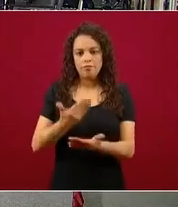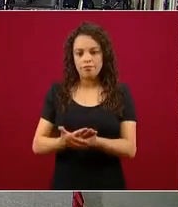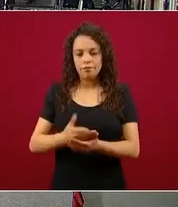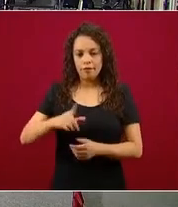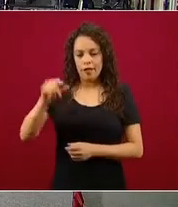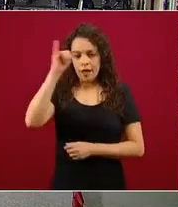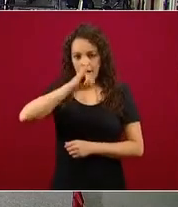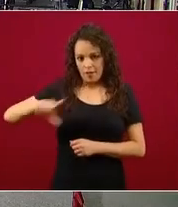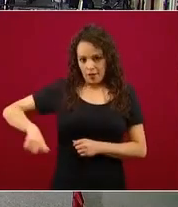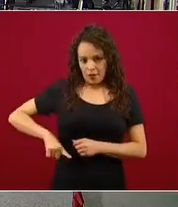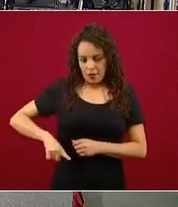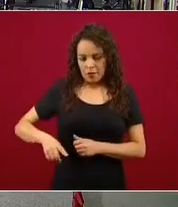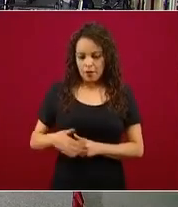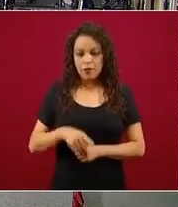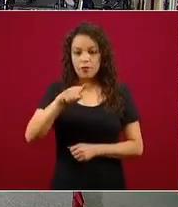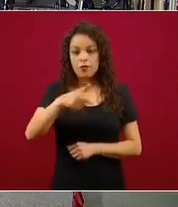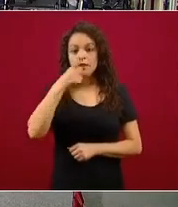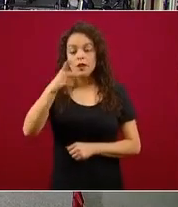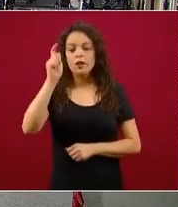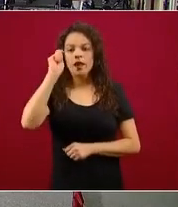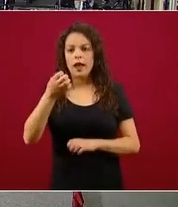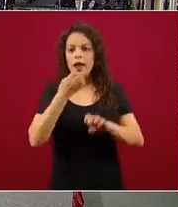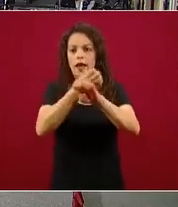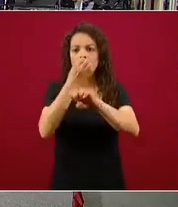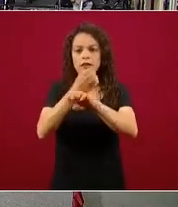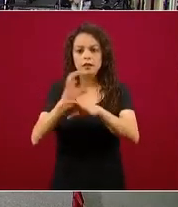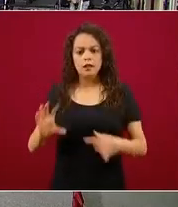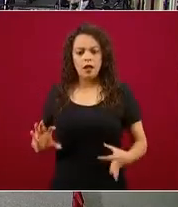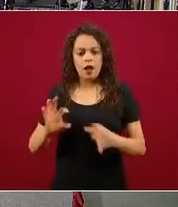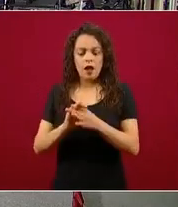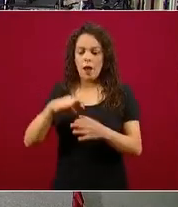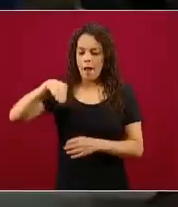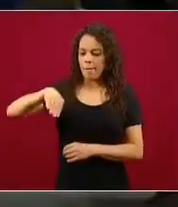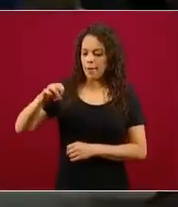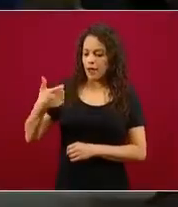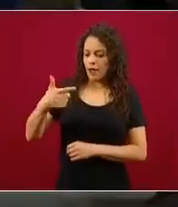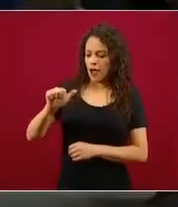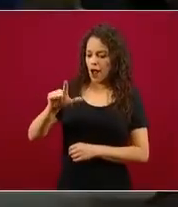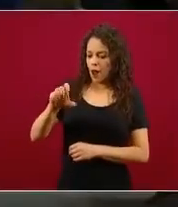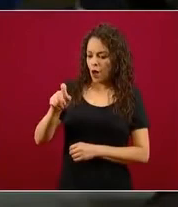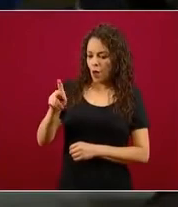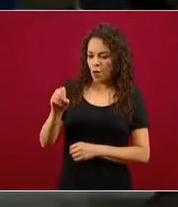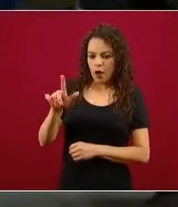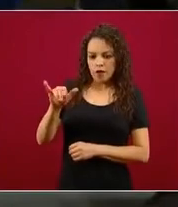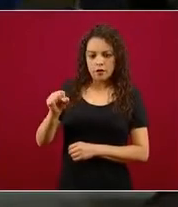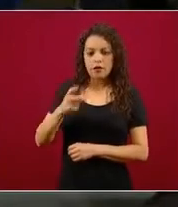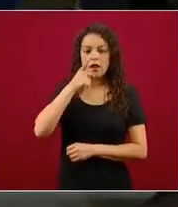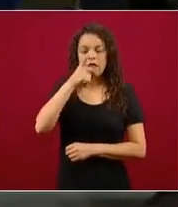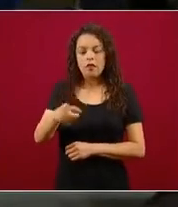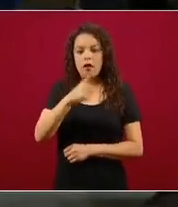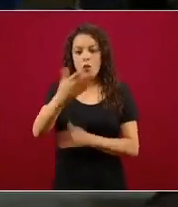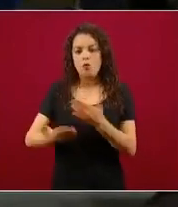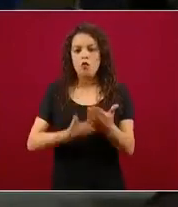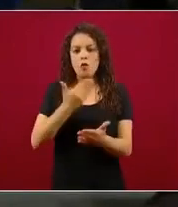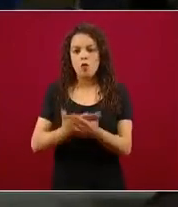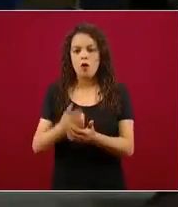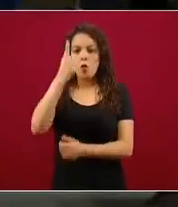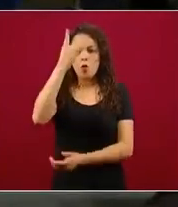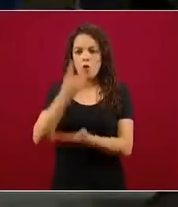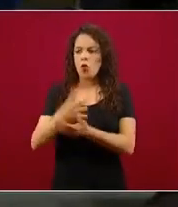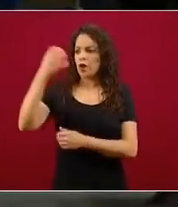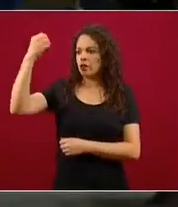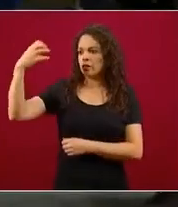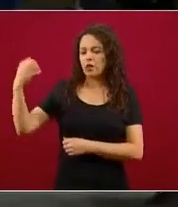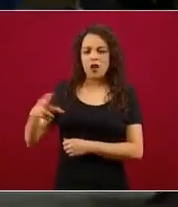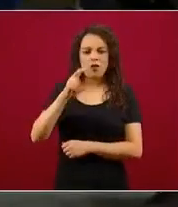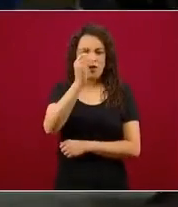nos dijo que los estados que conforman la megalópolis declinaron la propuesta de ir con un semáforo único, pero